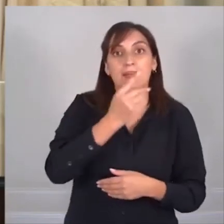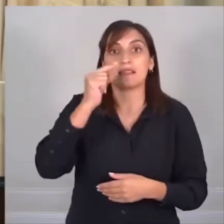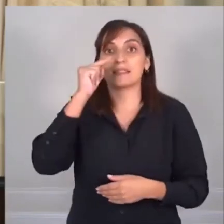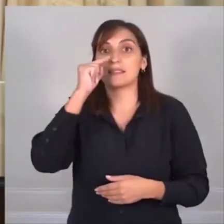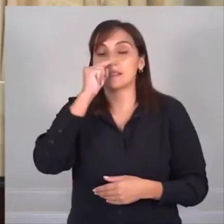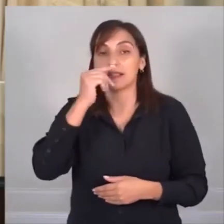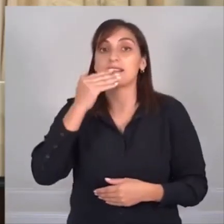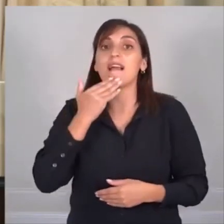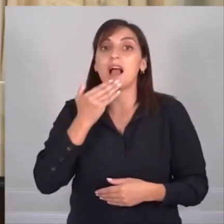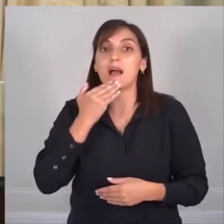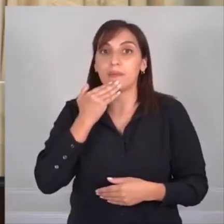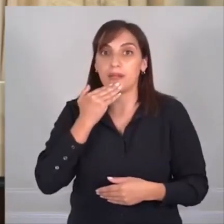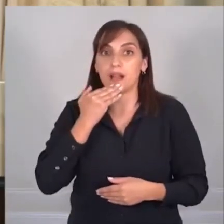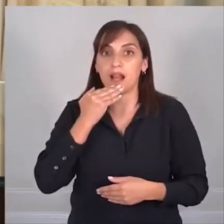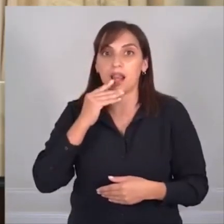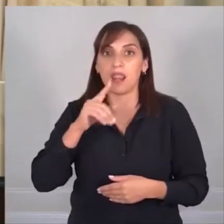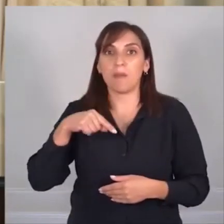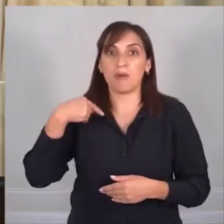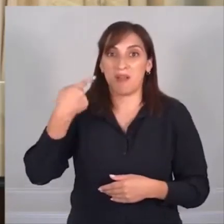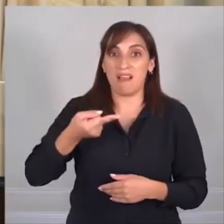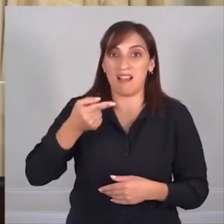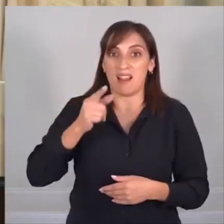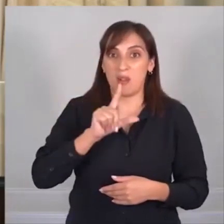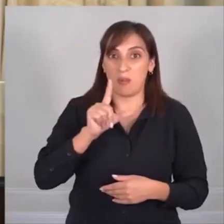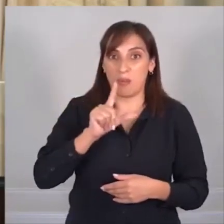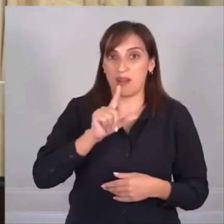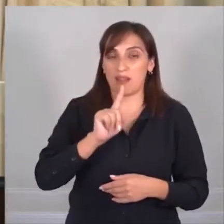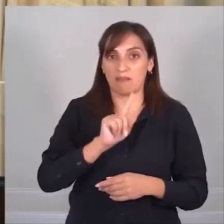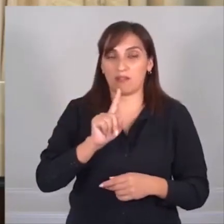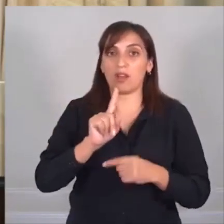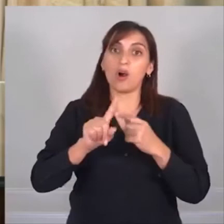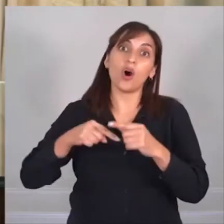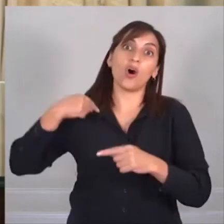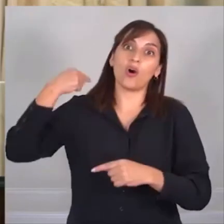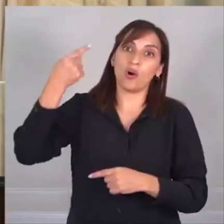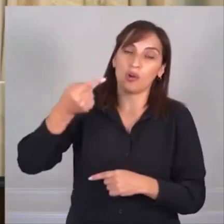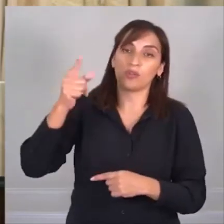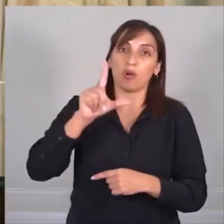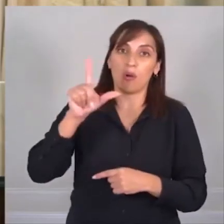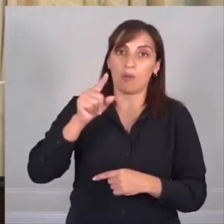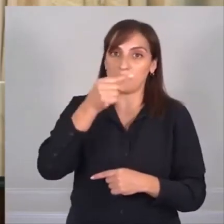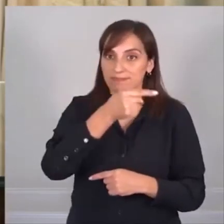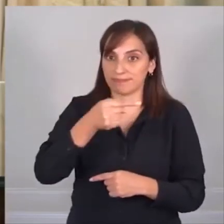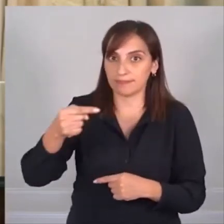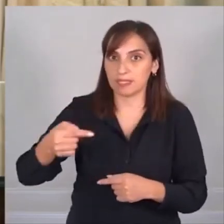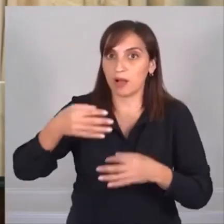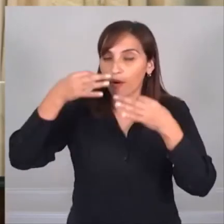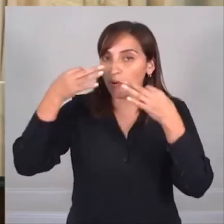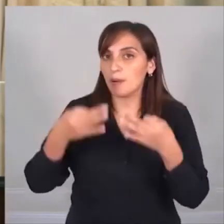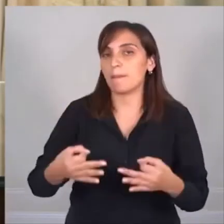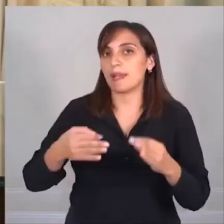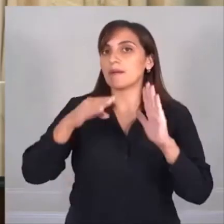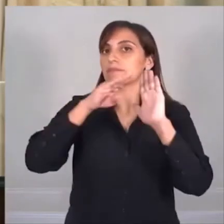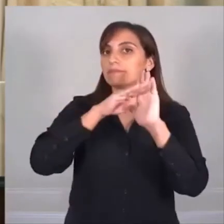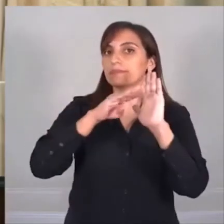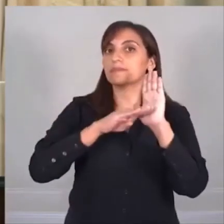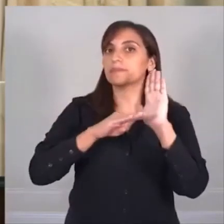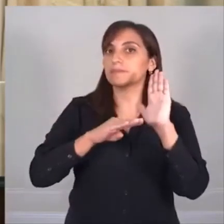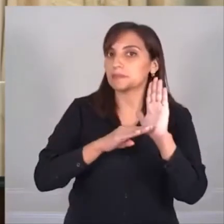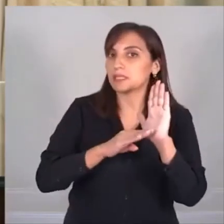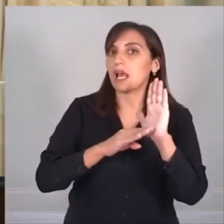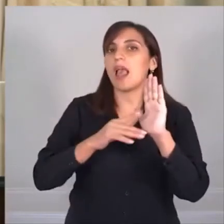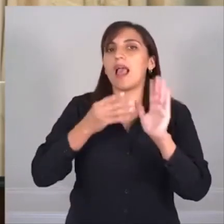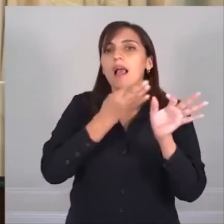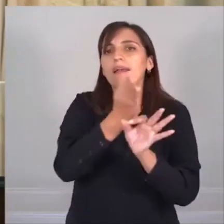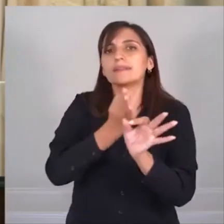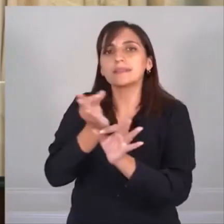decir, no el lunes mañana, sino el lunes de la semana que viene, recién habiéndose cumplido estos procesos de protocolo,